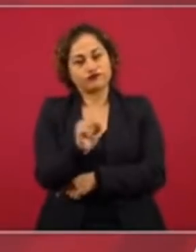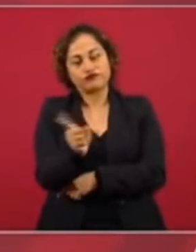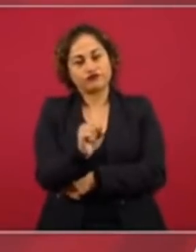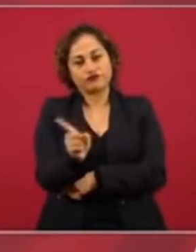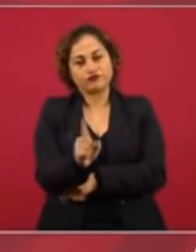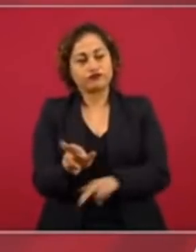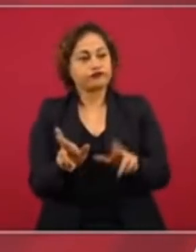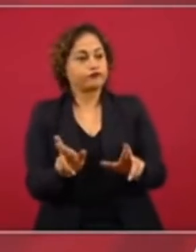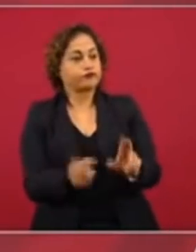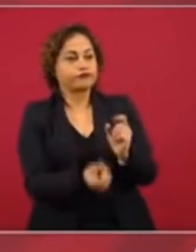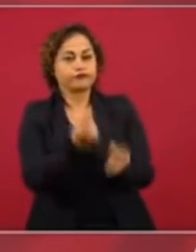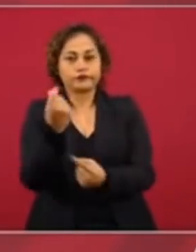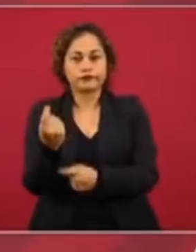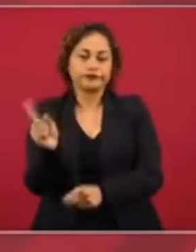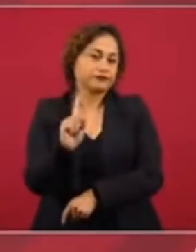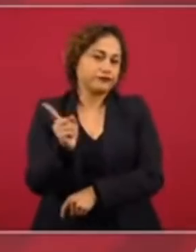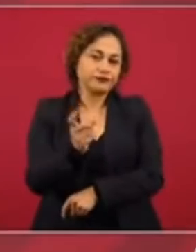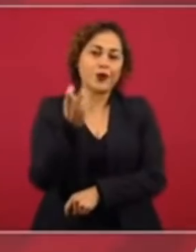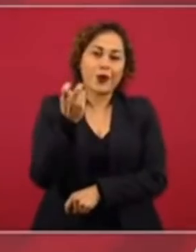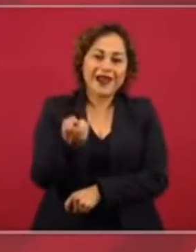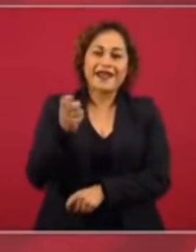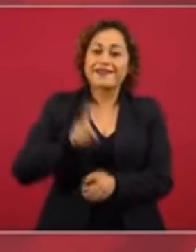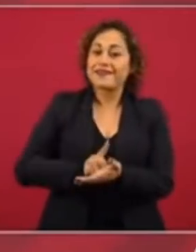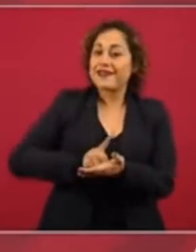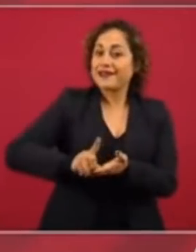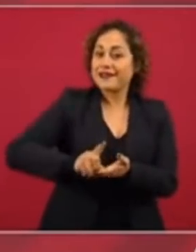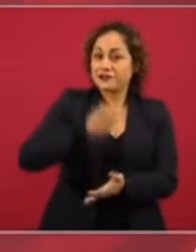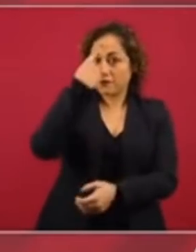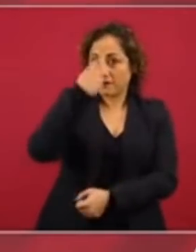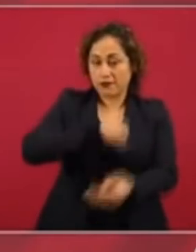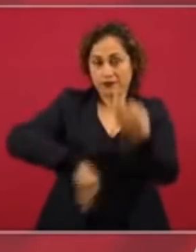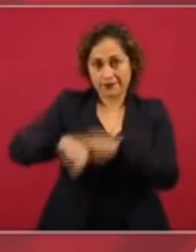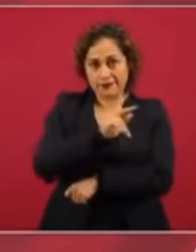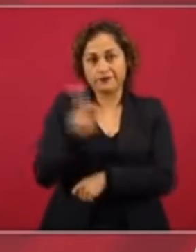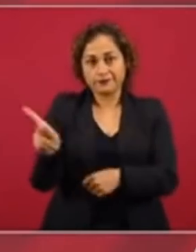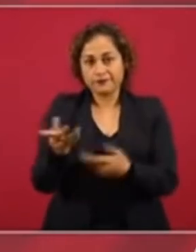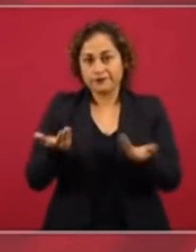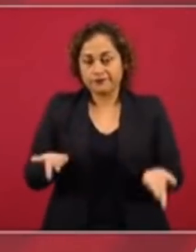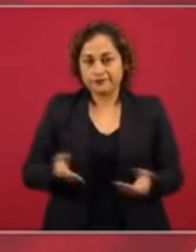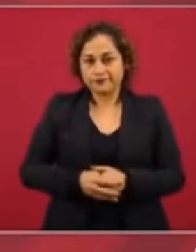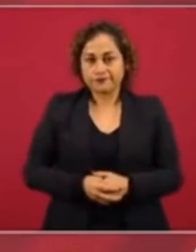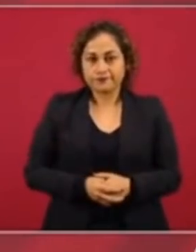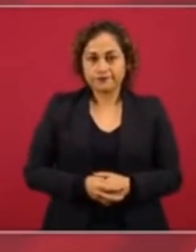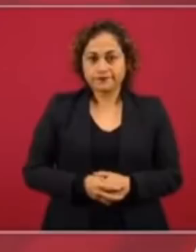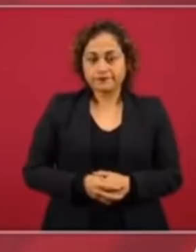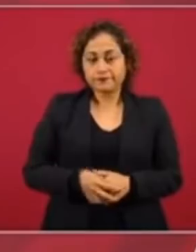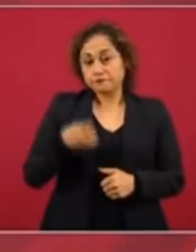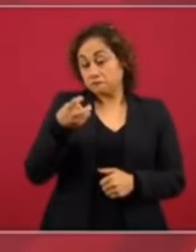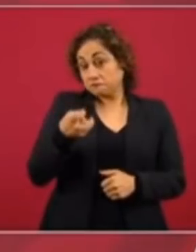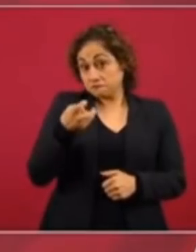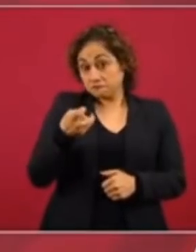caso a la alianza federalista. Hoy se dan cuenta que su alianza nada más no tiene credibilidad.